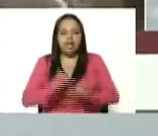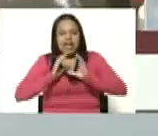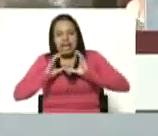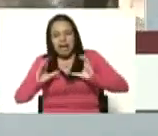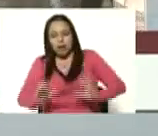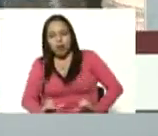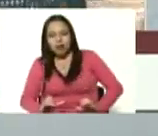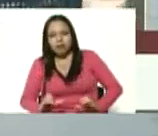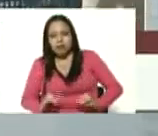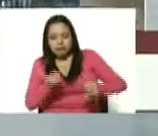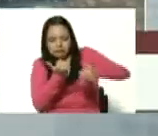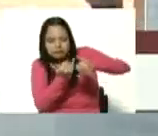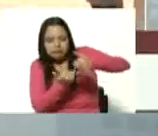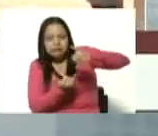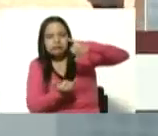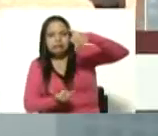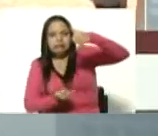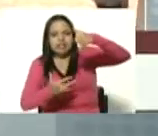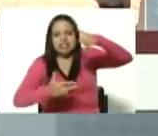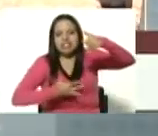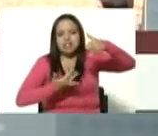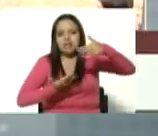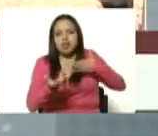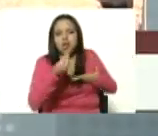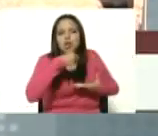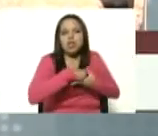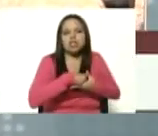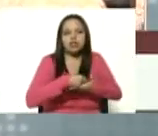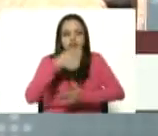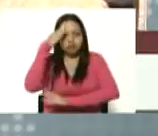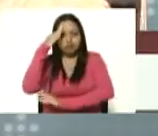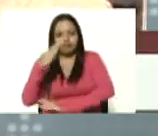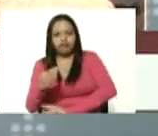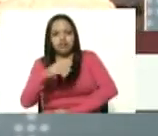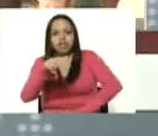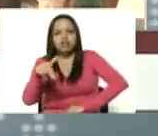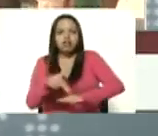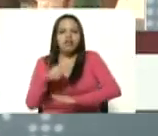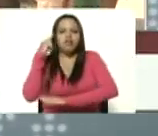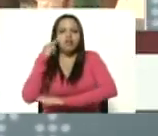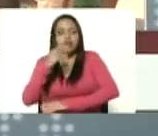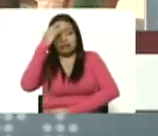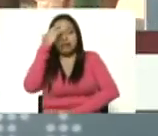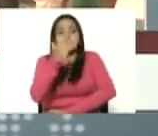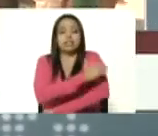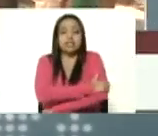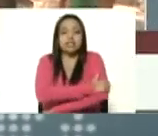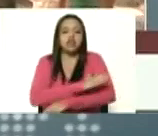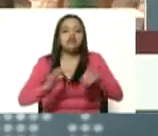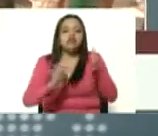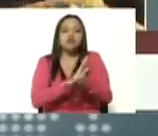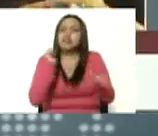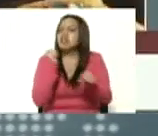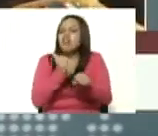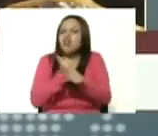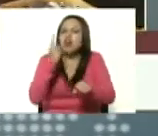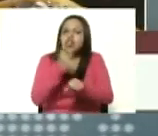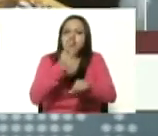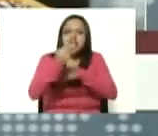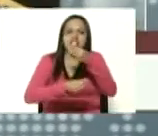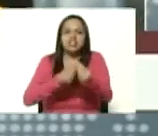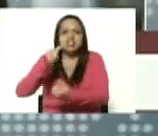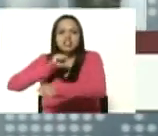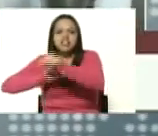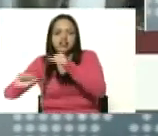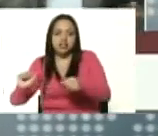espina dorsal de nuestra fuerza armada nacional bolivariana del papel que se debe cumplir para defender